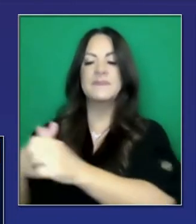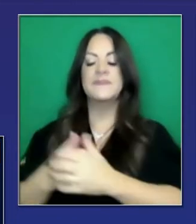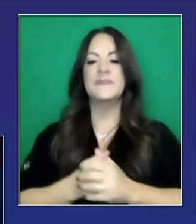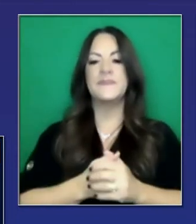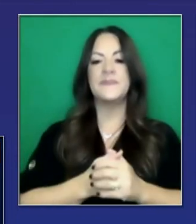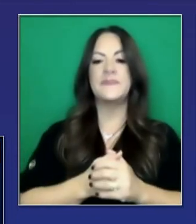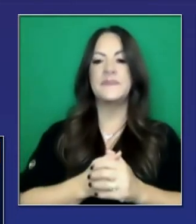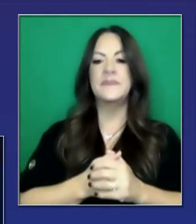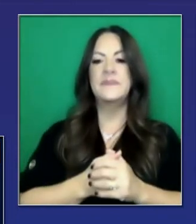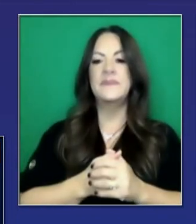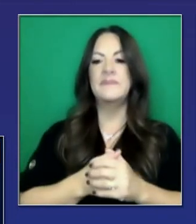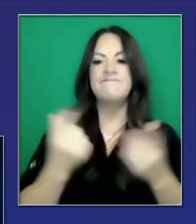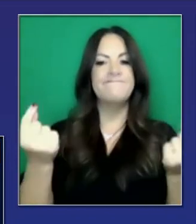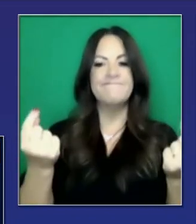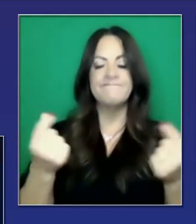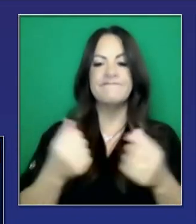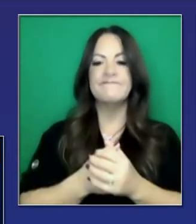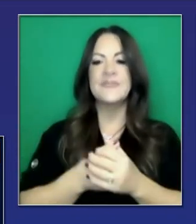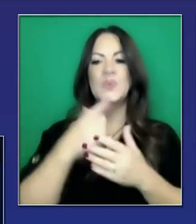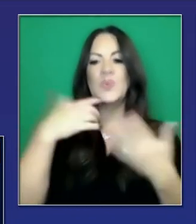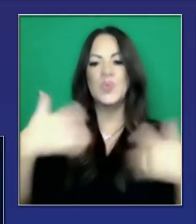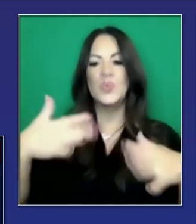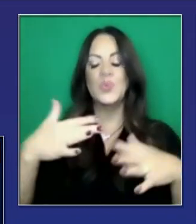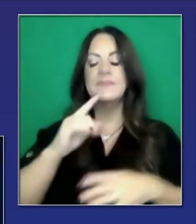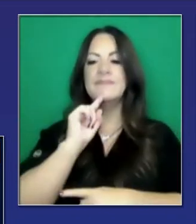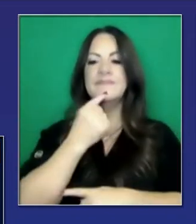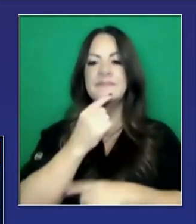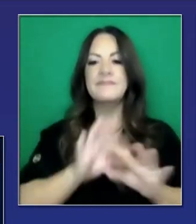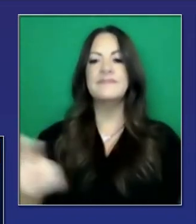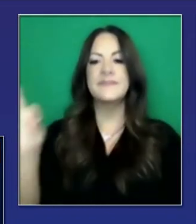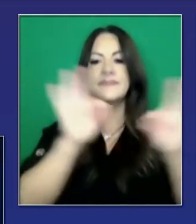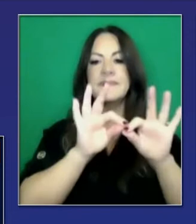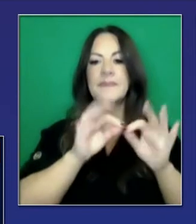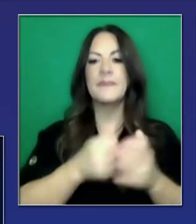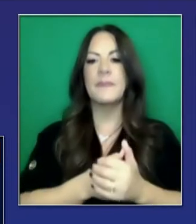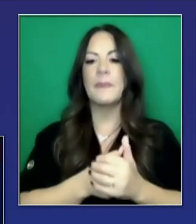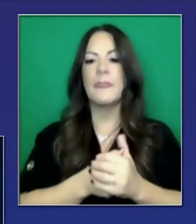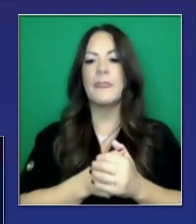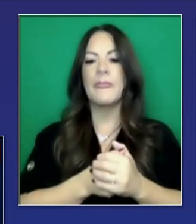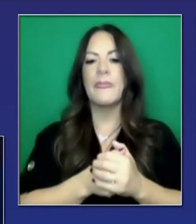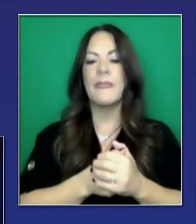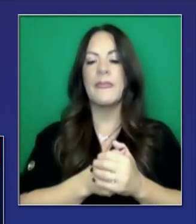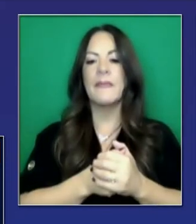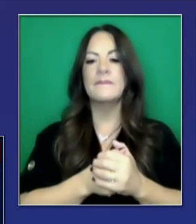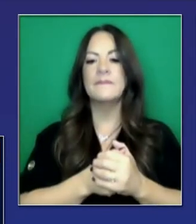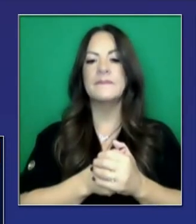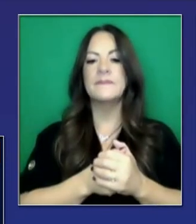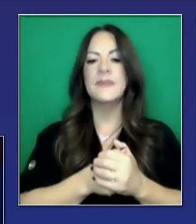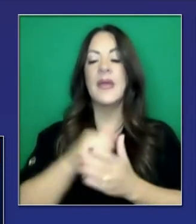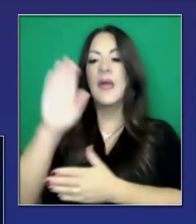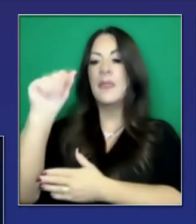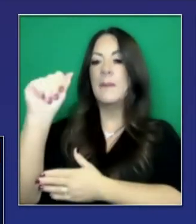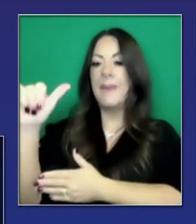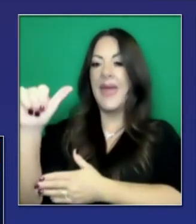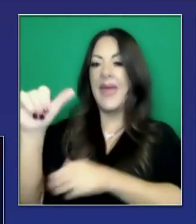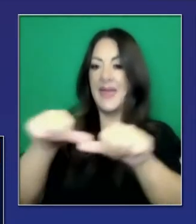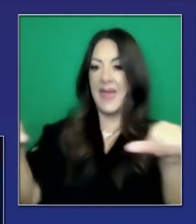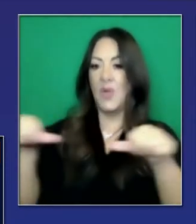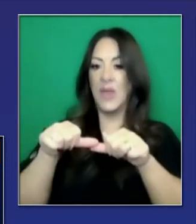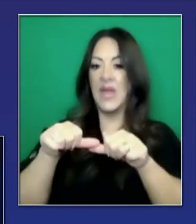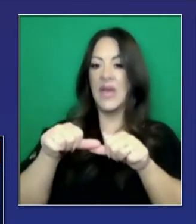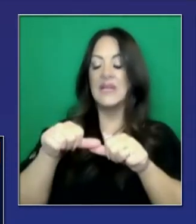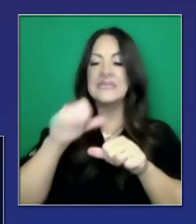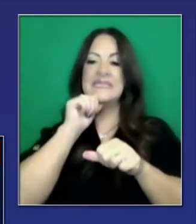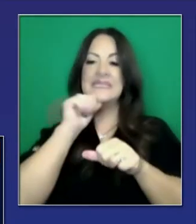casos veremos que esa planificación es sustancial en otros casos, ciertamente en la próxima fase. área de la